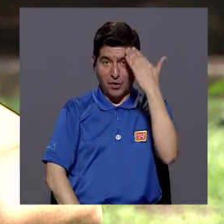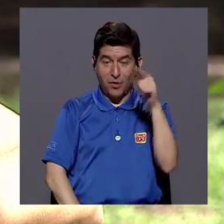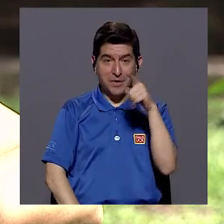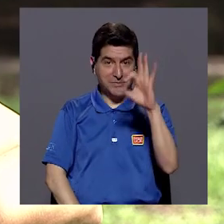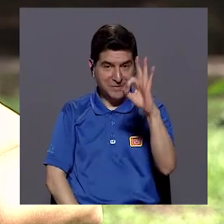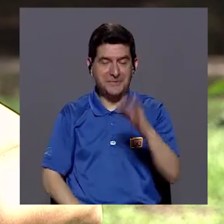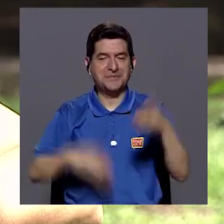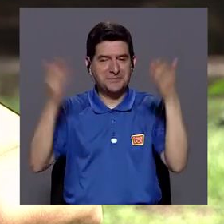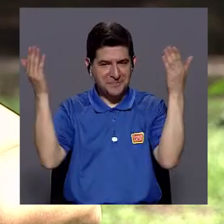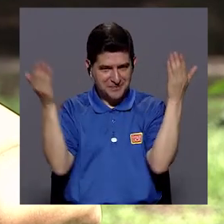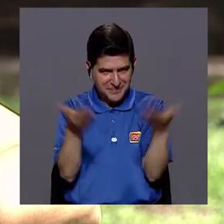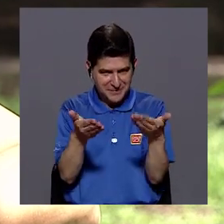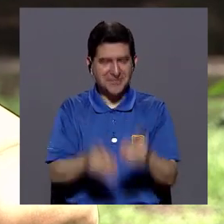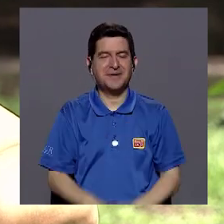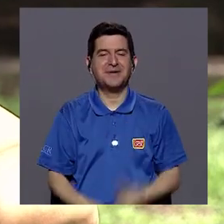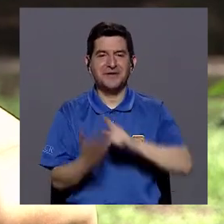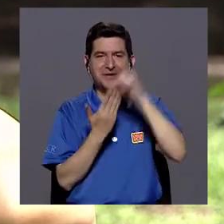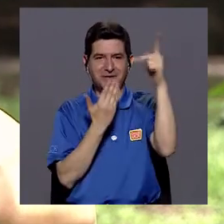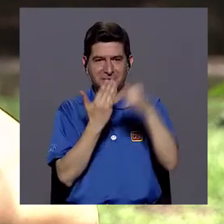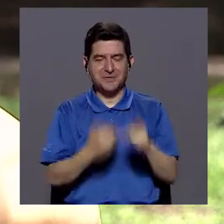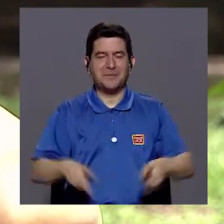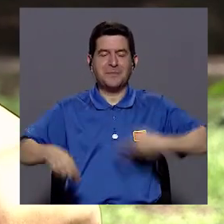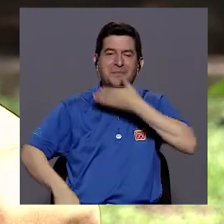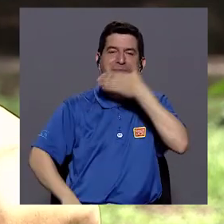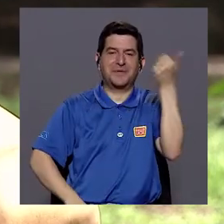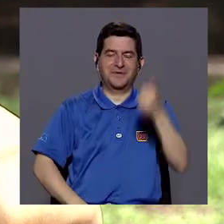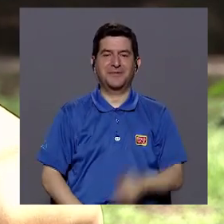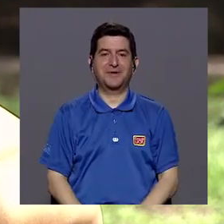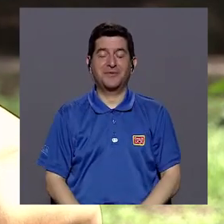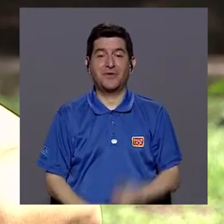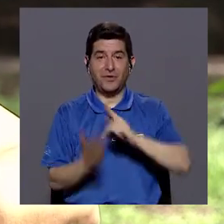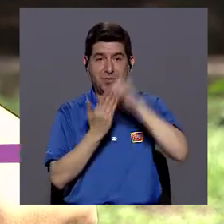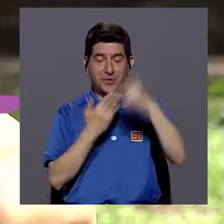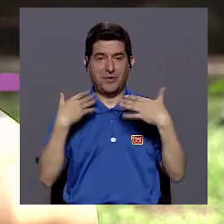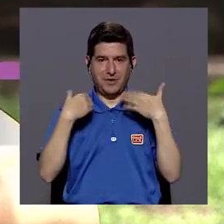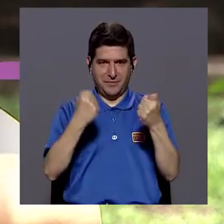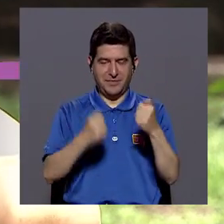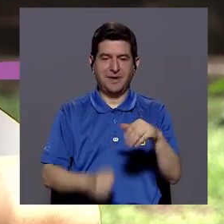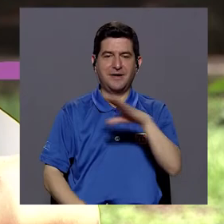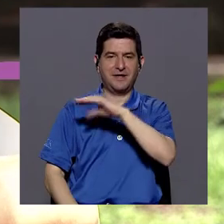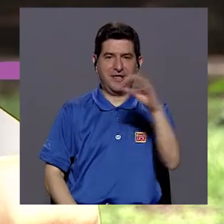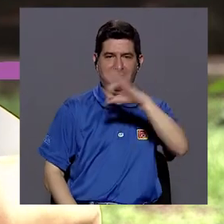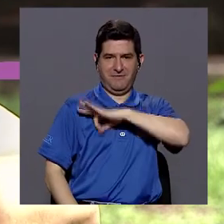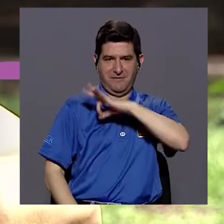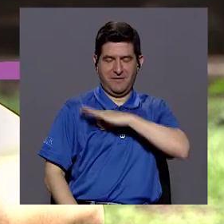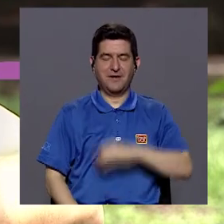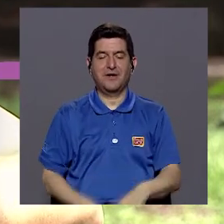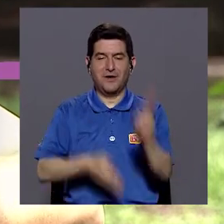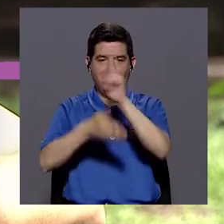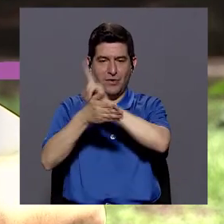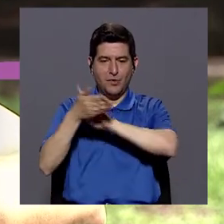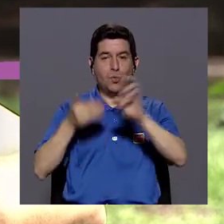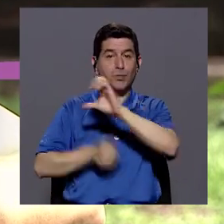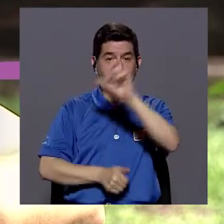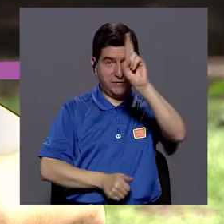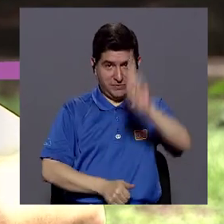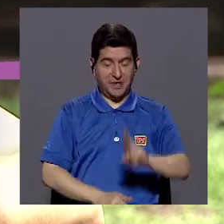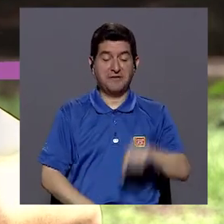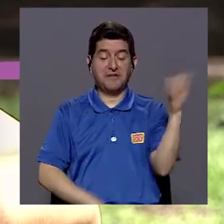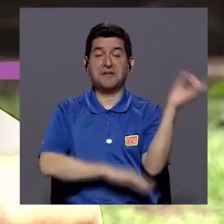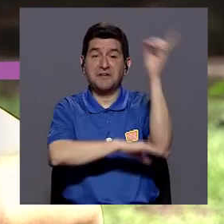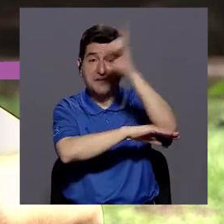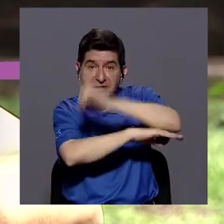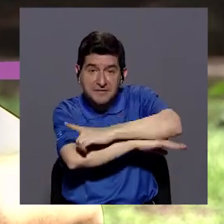Hola, tal? Bienvenidos y bienvenidas a su programa Vivir Mejor, la revista de salud, bienestar de la Universidad de Costa Rica.